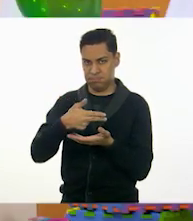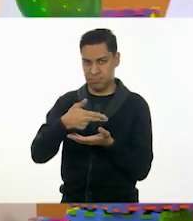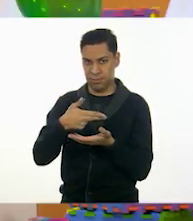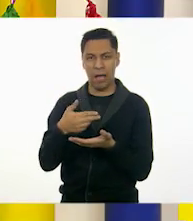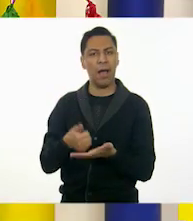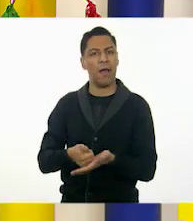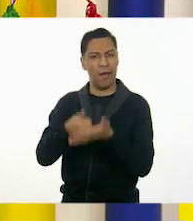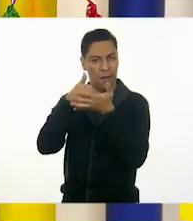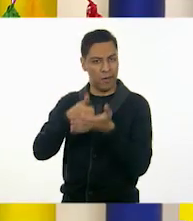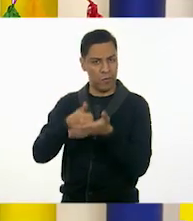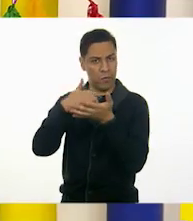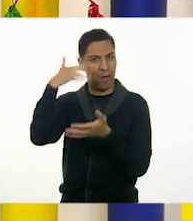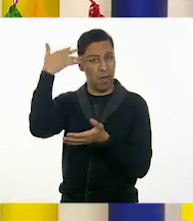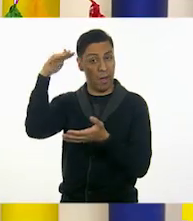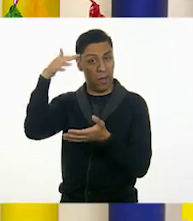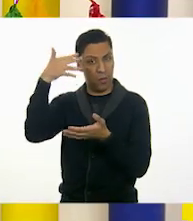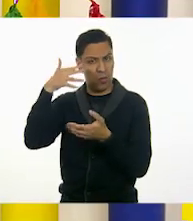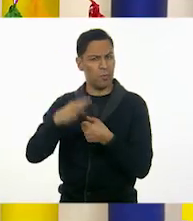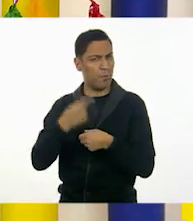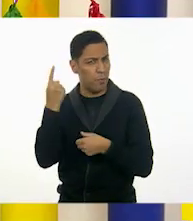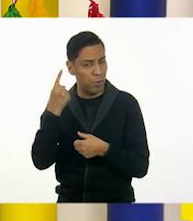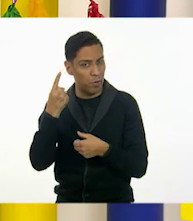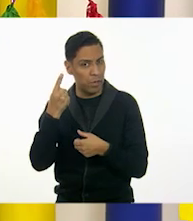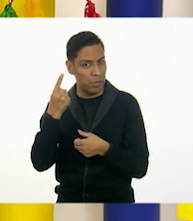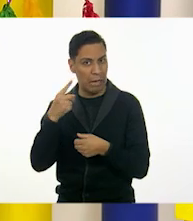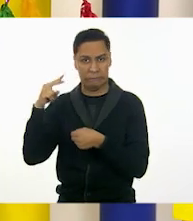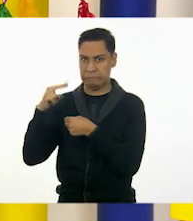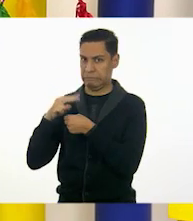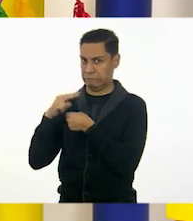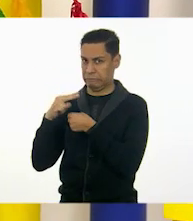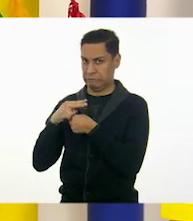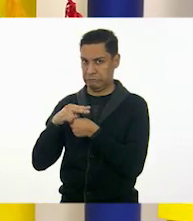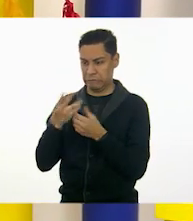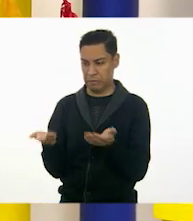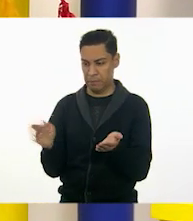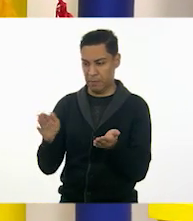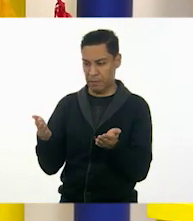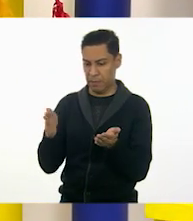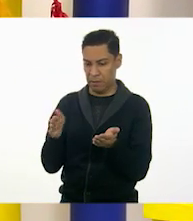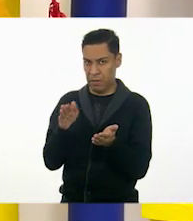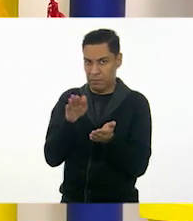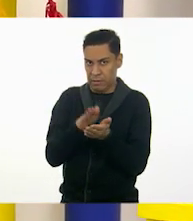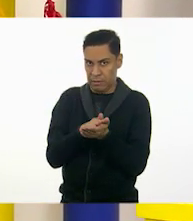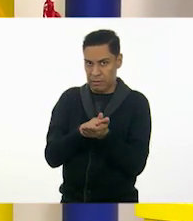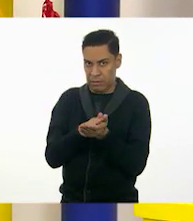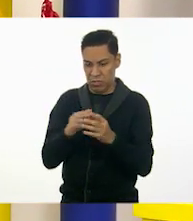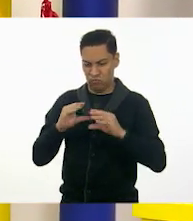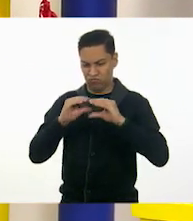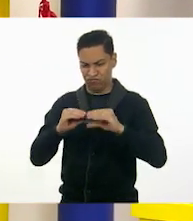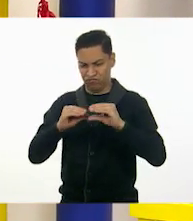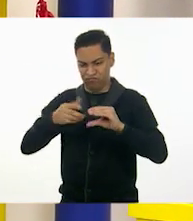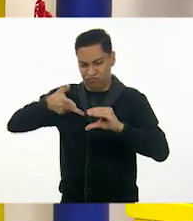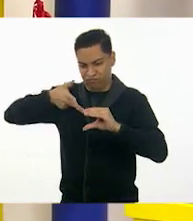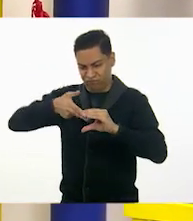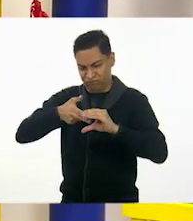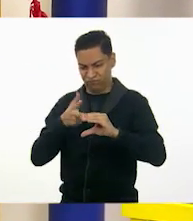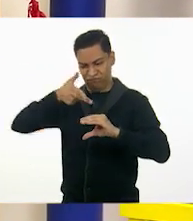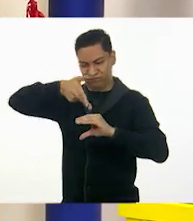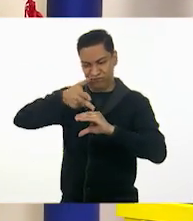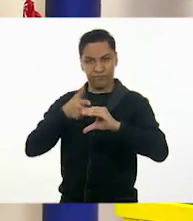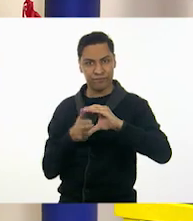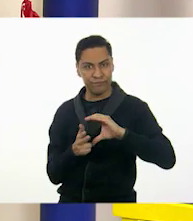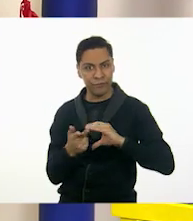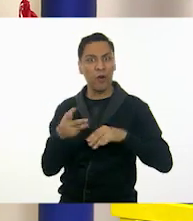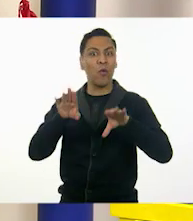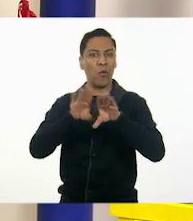solicitar la ayuda de un adulto. Porque al doblar el papel ya queda más grueso. Y sí, a lo mejor nos cuesta trabajo.